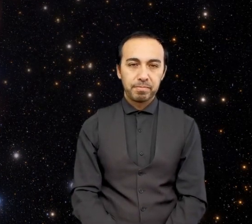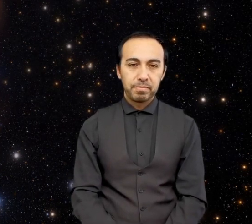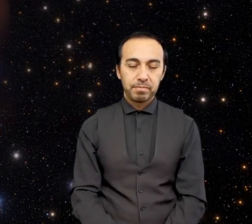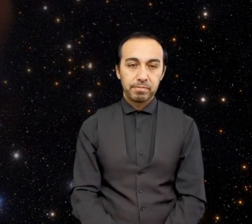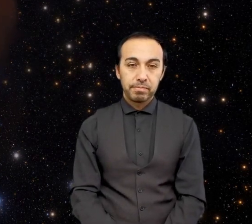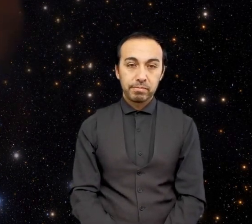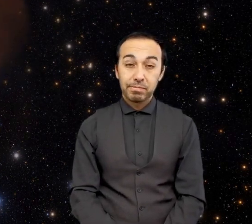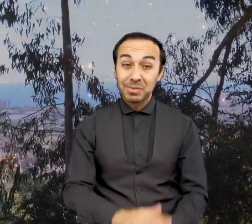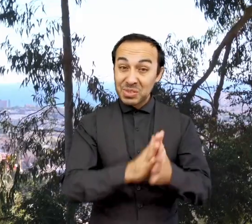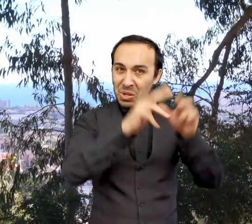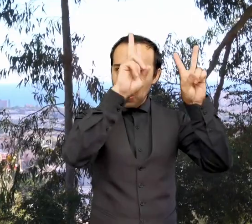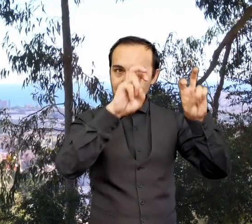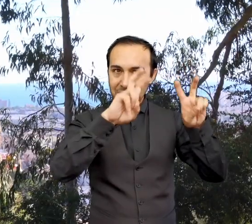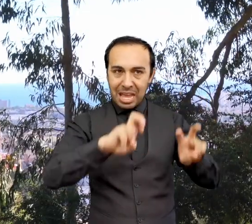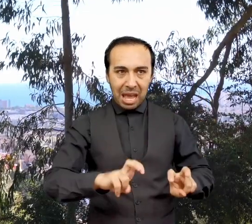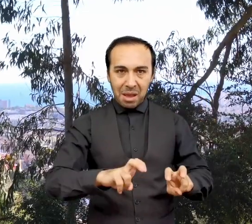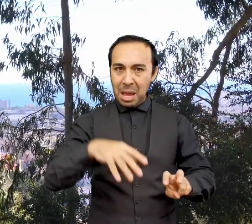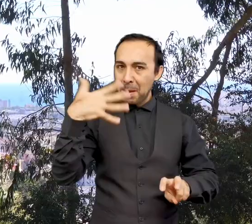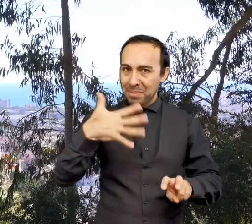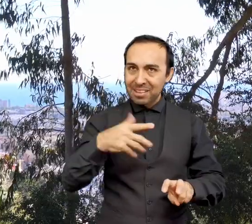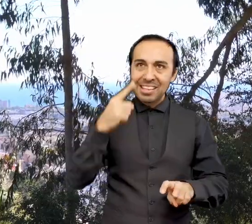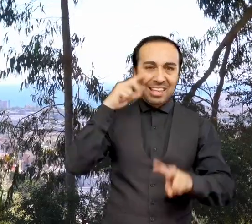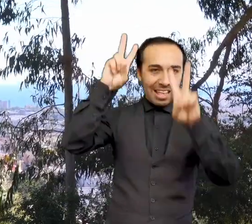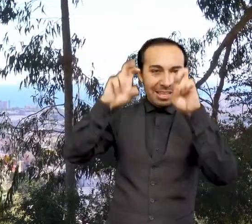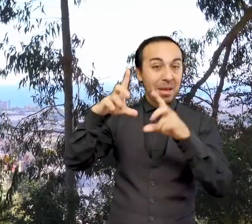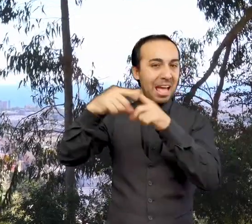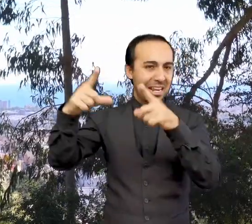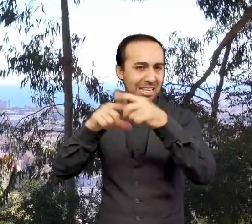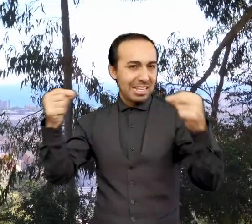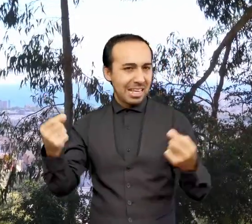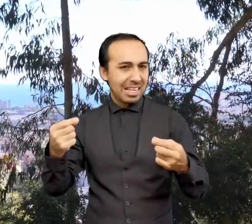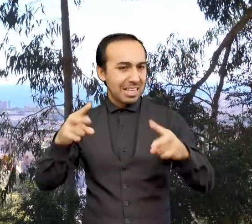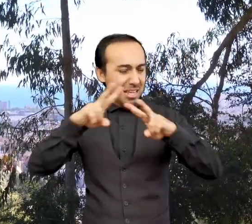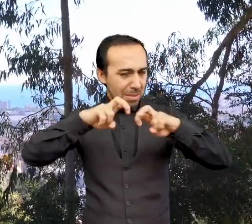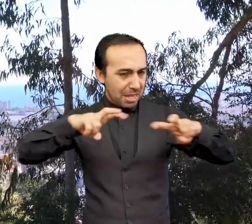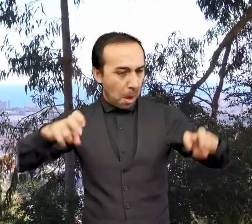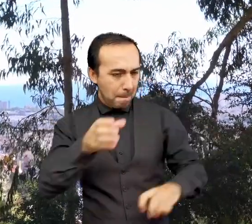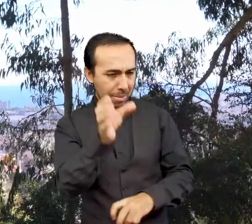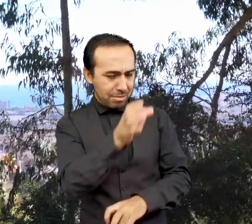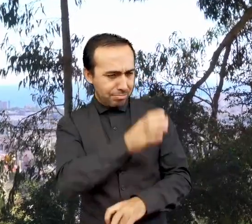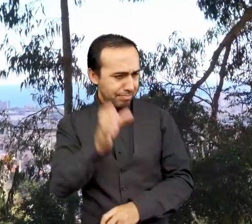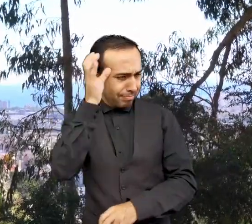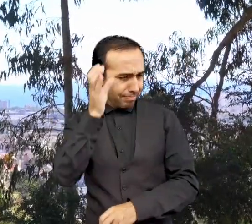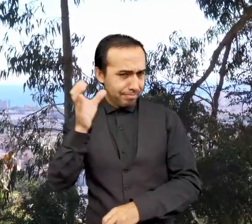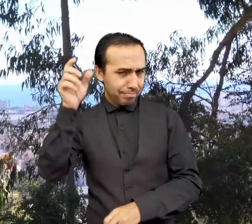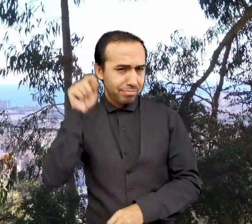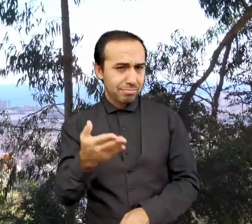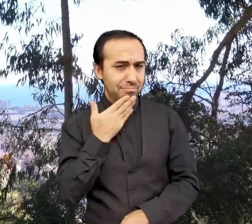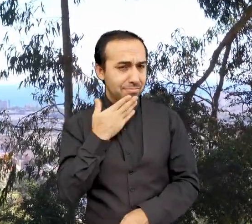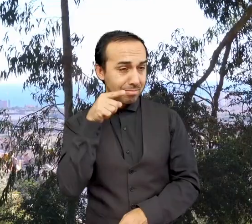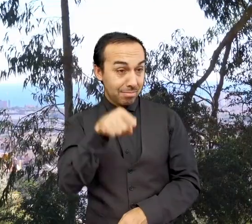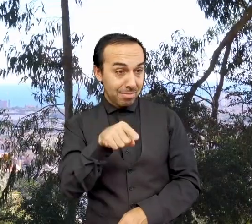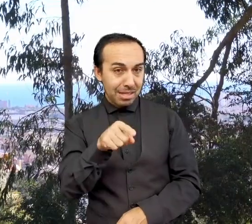Estos temas tan interesantes relacionados con las estrellas son investigados por los científicos y científicas de la Carnegie